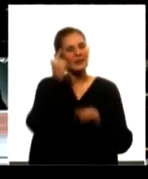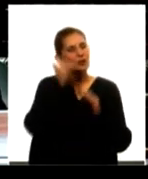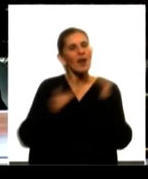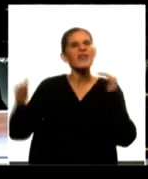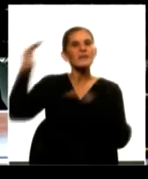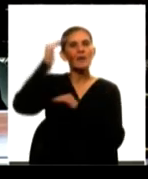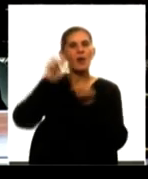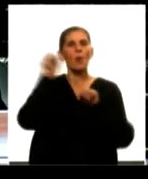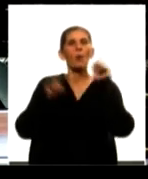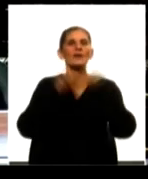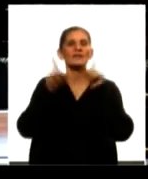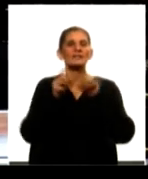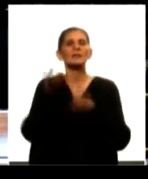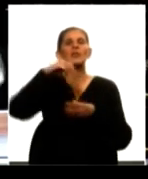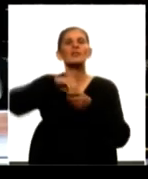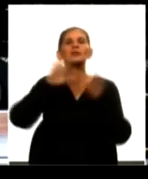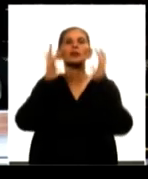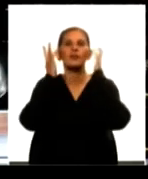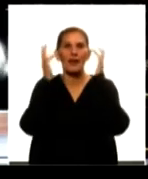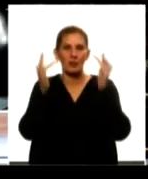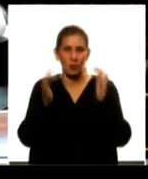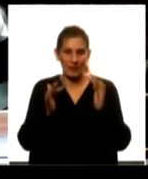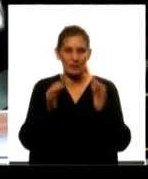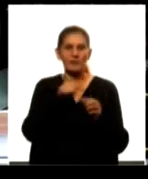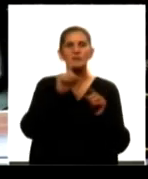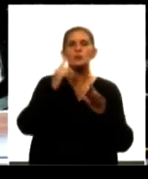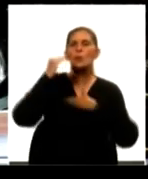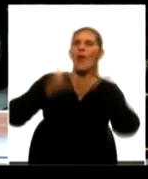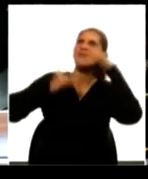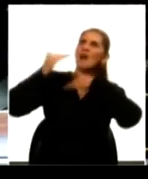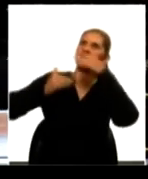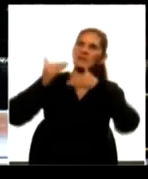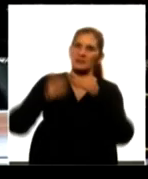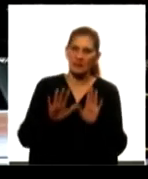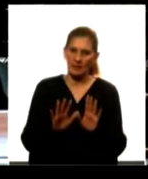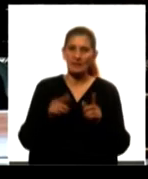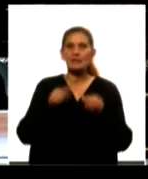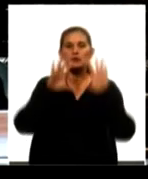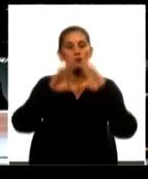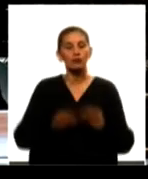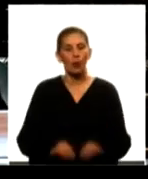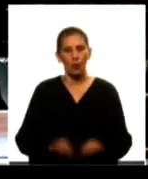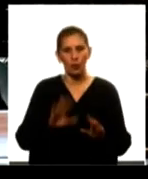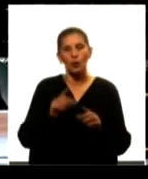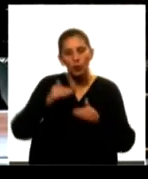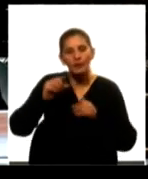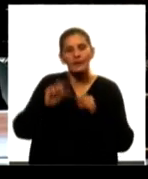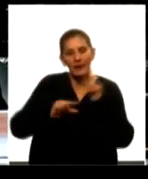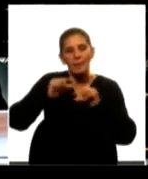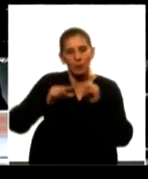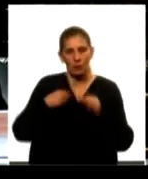universitario de formación en educación, que es un avance, no es todo lo que aspiramos, pero es un avance con respecto a lo que se venía dando.